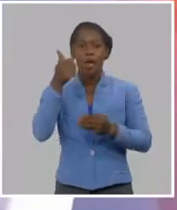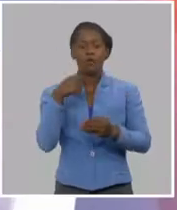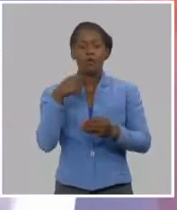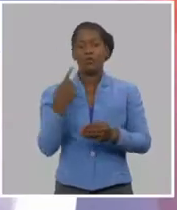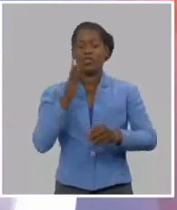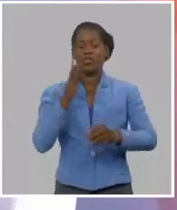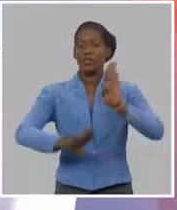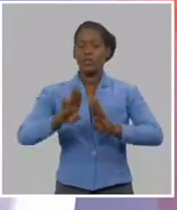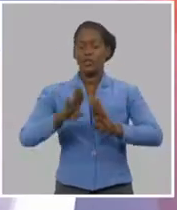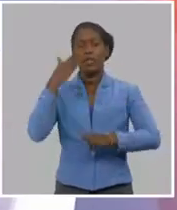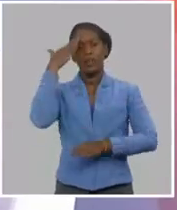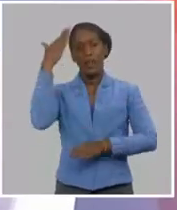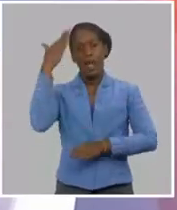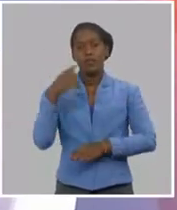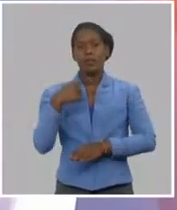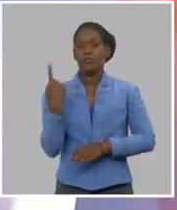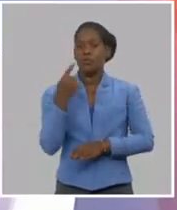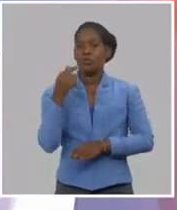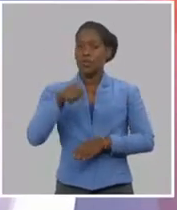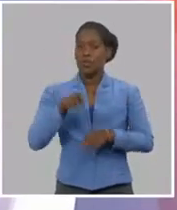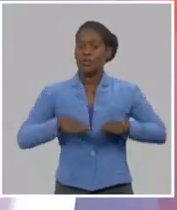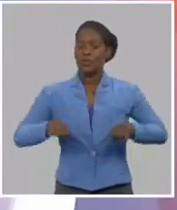por acompañarnos esta noche en la Mesa Redonda, y continúe junto a nosotros.